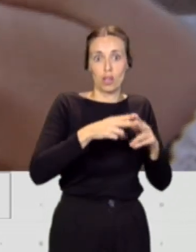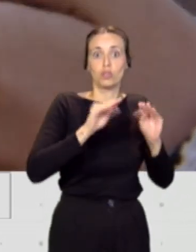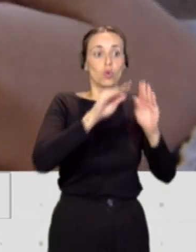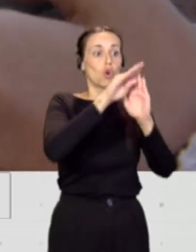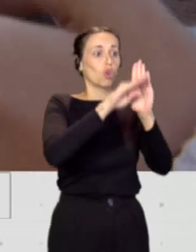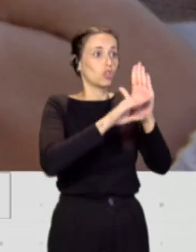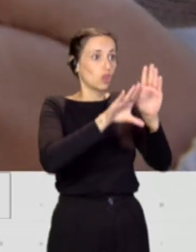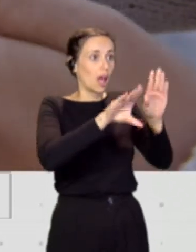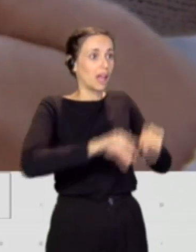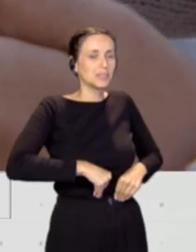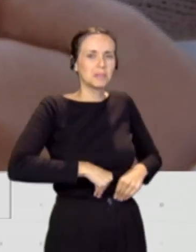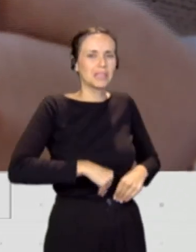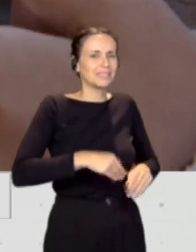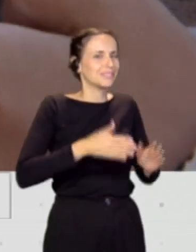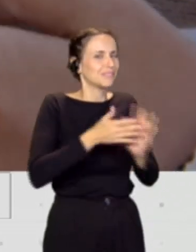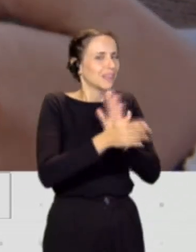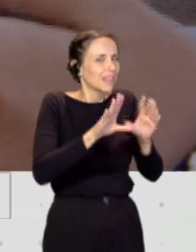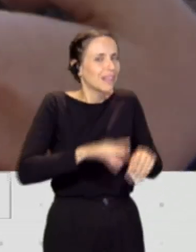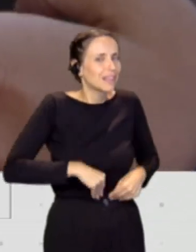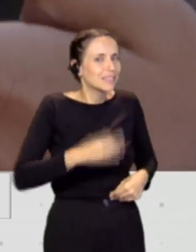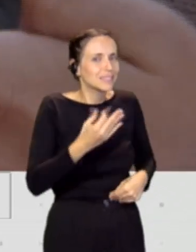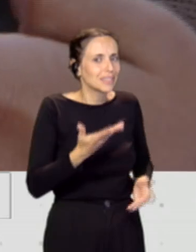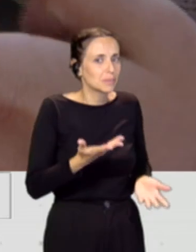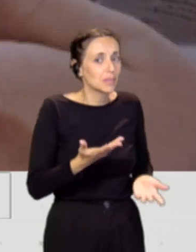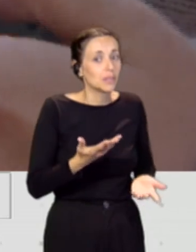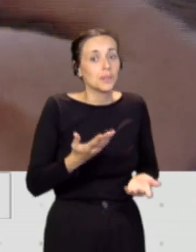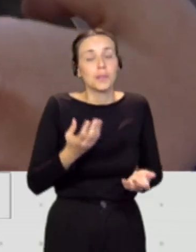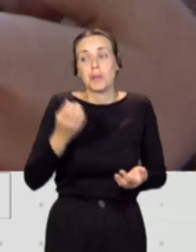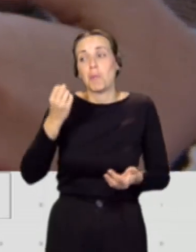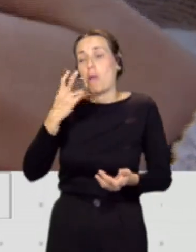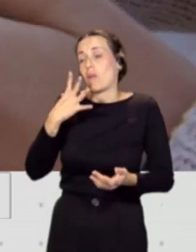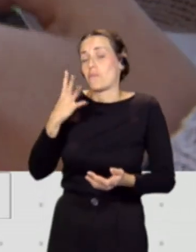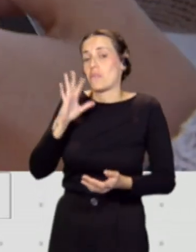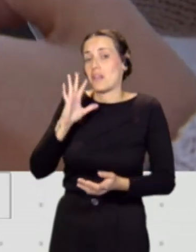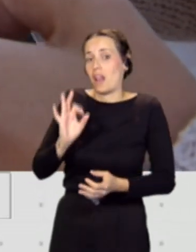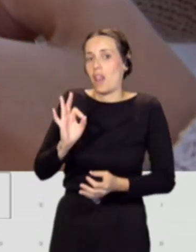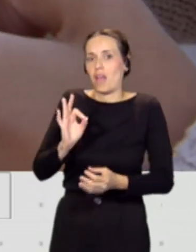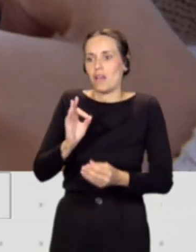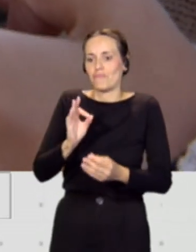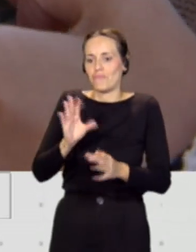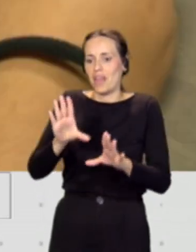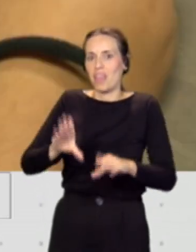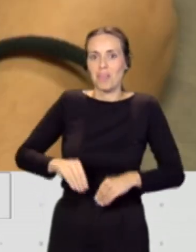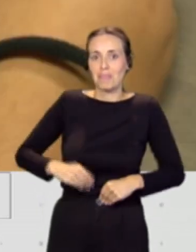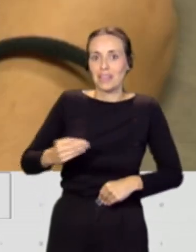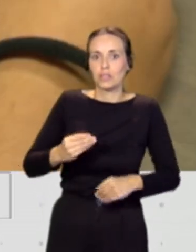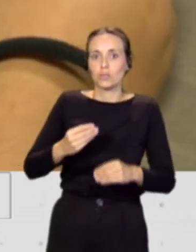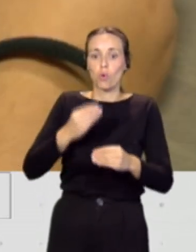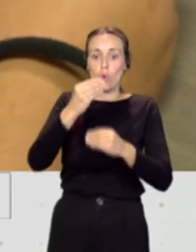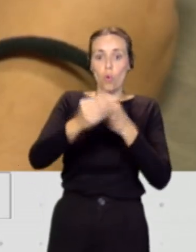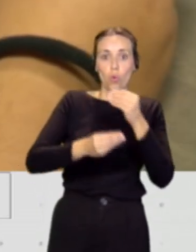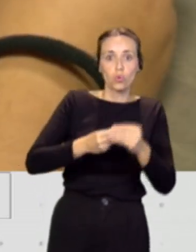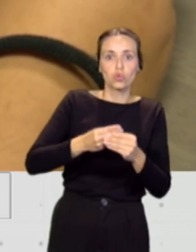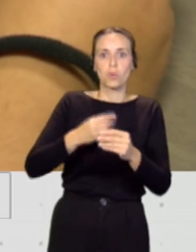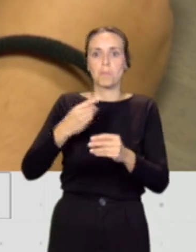condiciones está aceptando? Bueno, realmente está aceptando muchísimos usos y tratamientos en torno a sus datos de